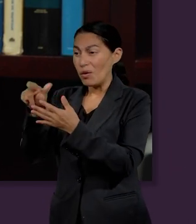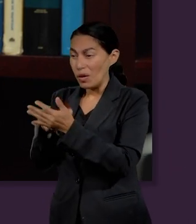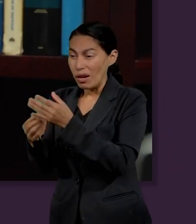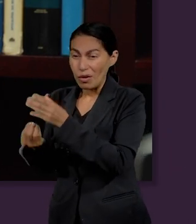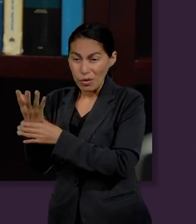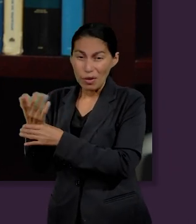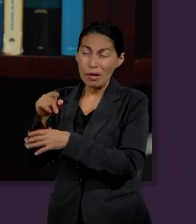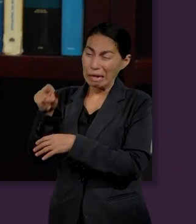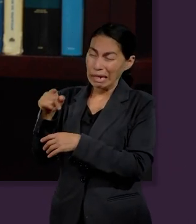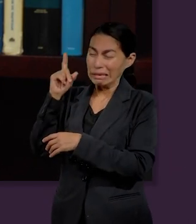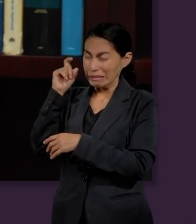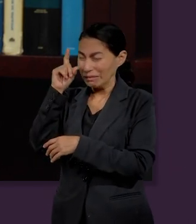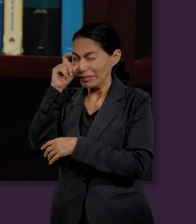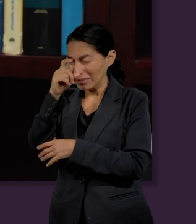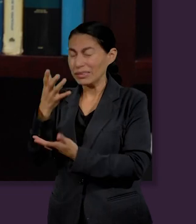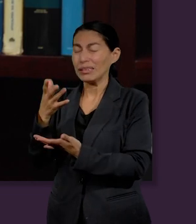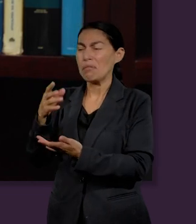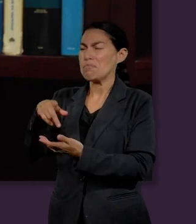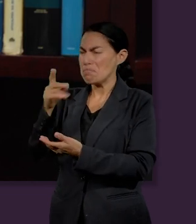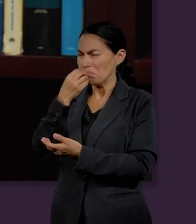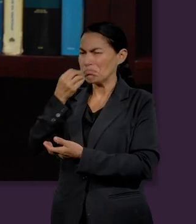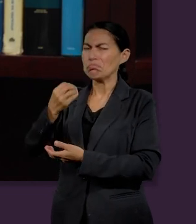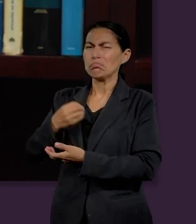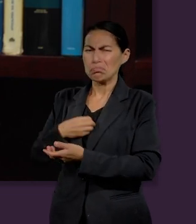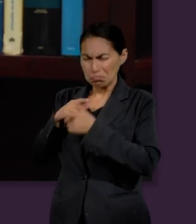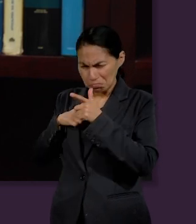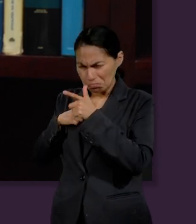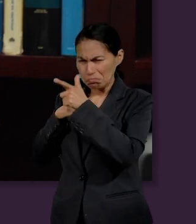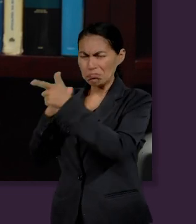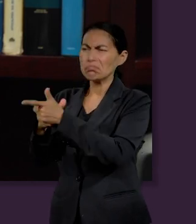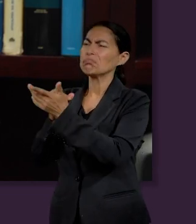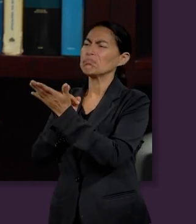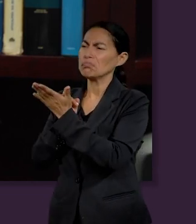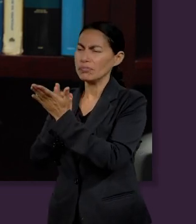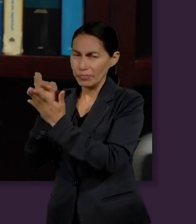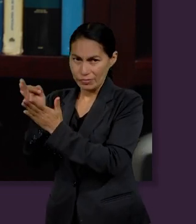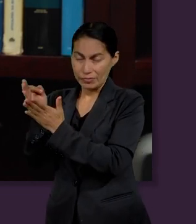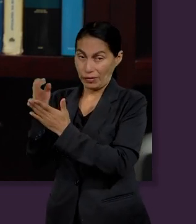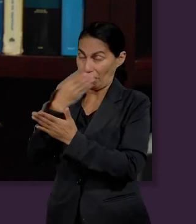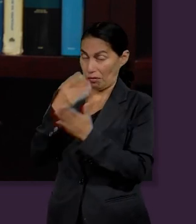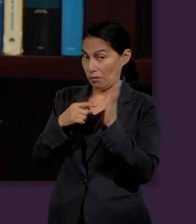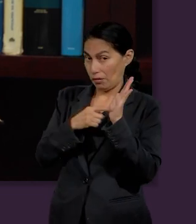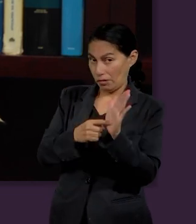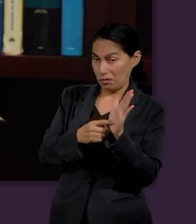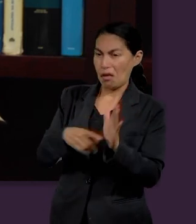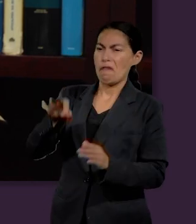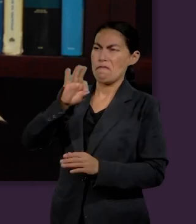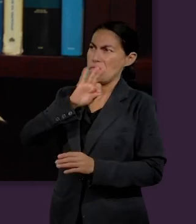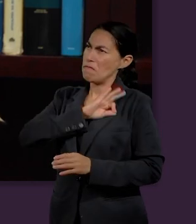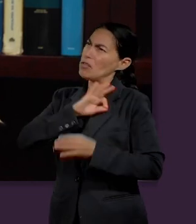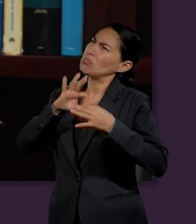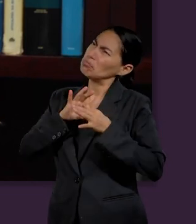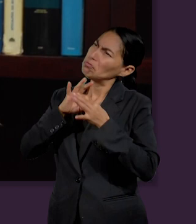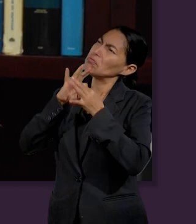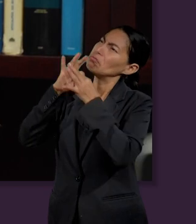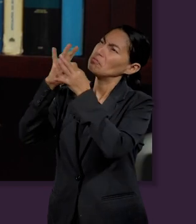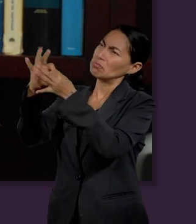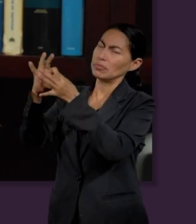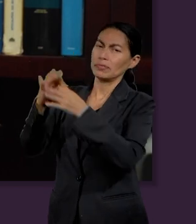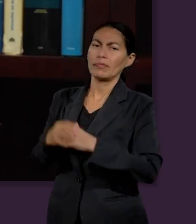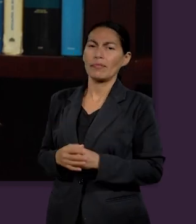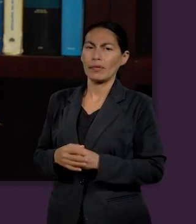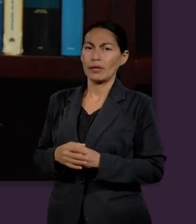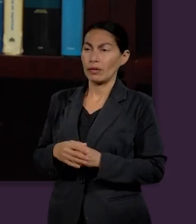nueva y como peregrino le tocó pasar dificultades, penas, pero él, el texto lo